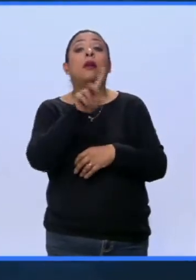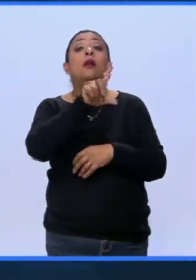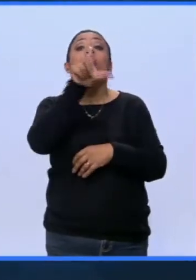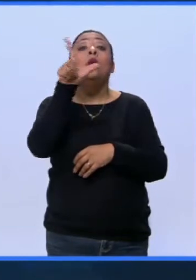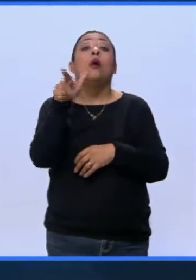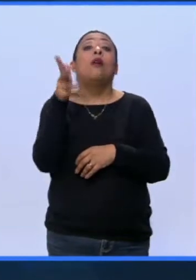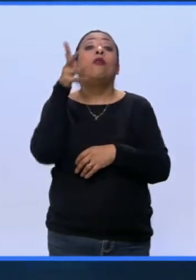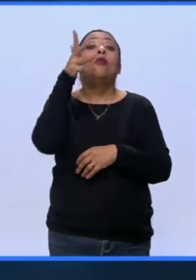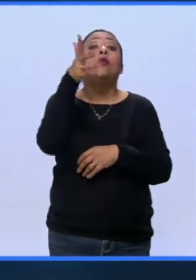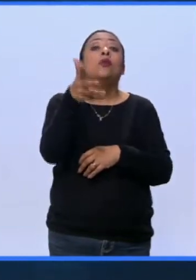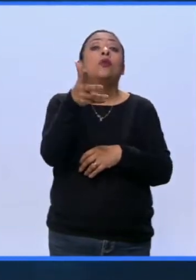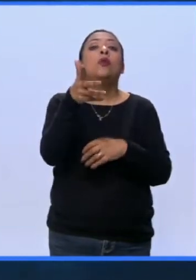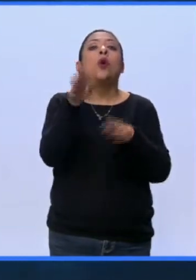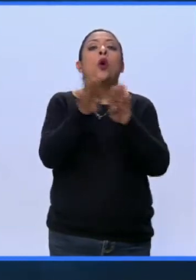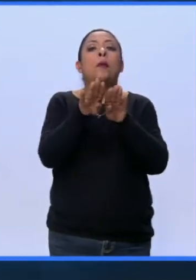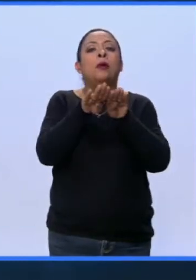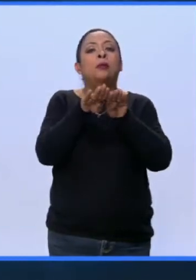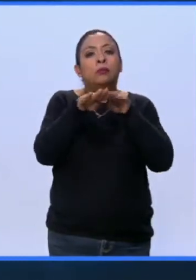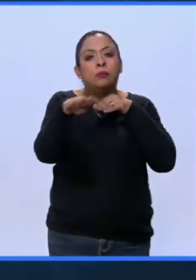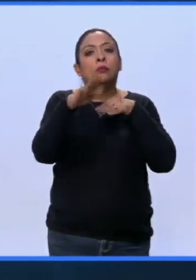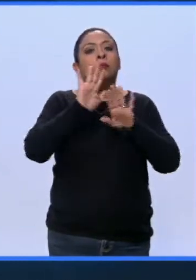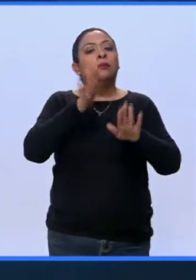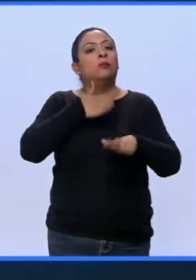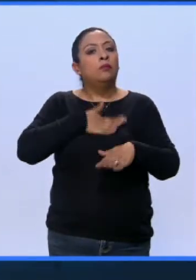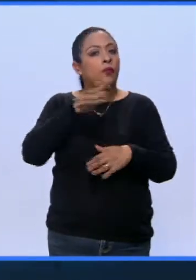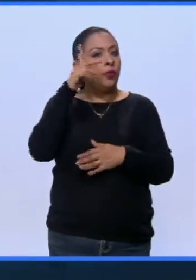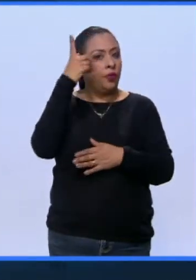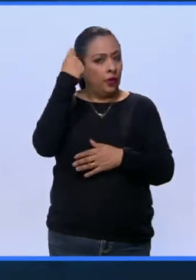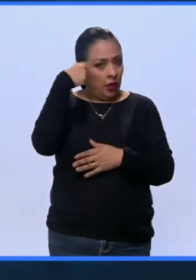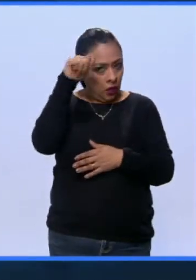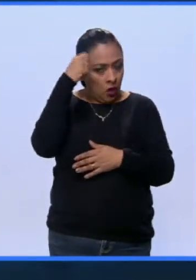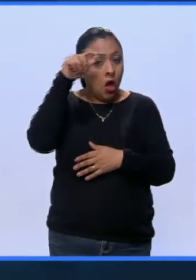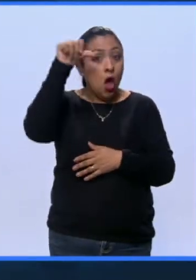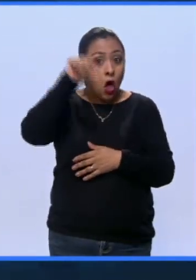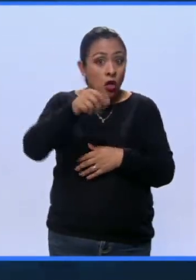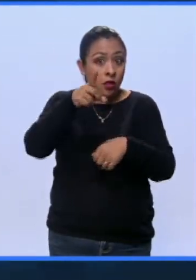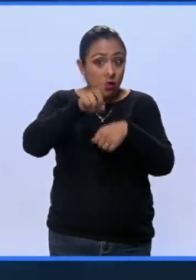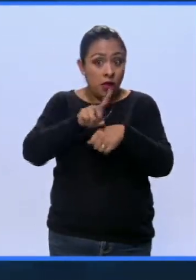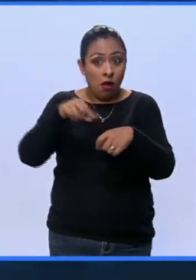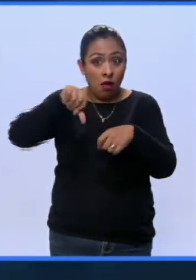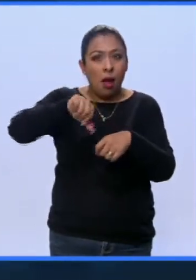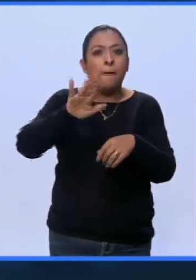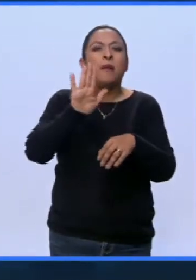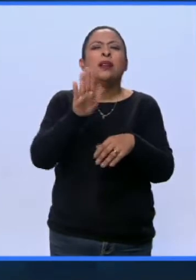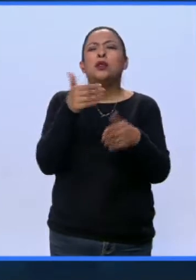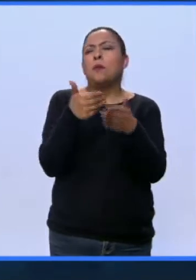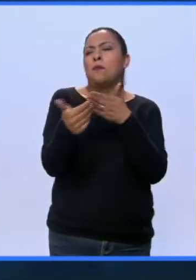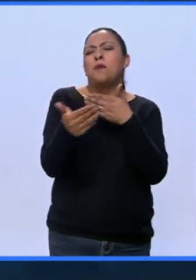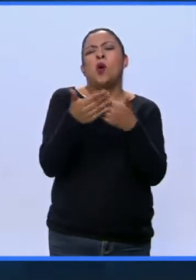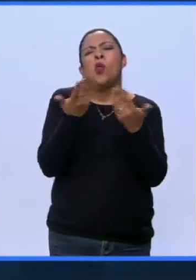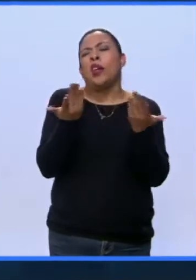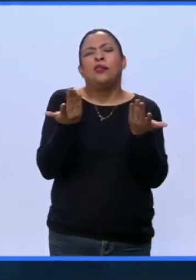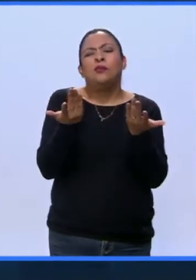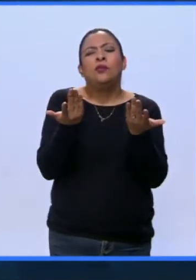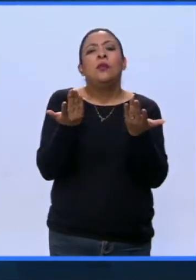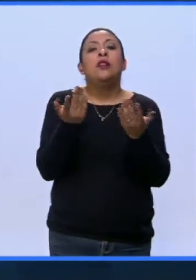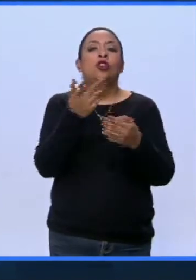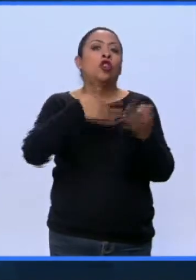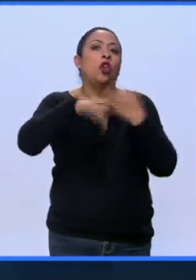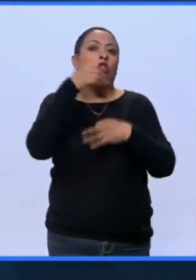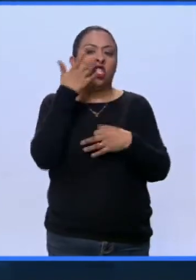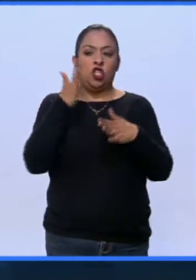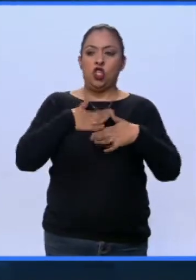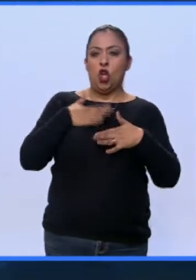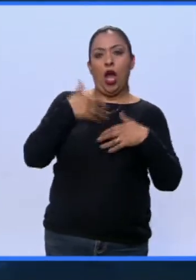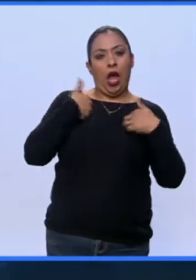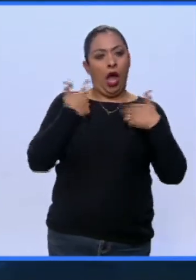se ha democratizado la tecnología y hoy en día es casi más allá de una moda, porque sí hay como una moda de todo el mundo quiere hacer